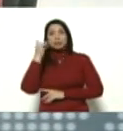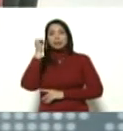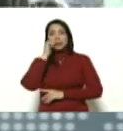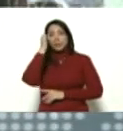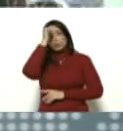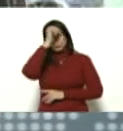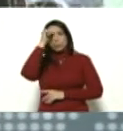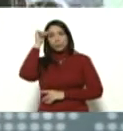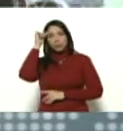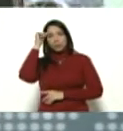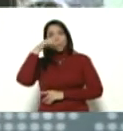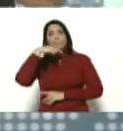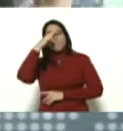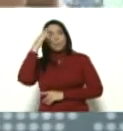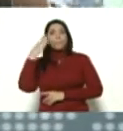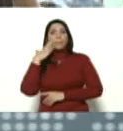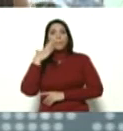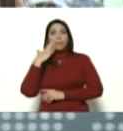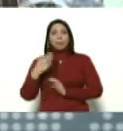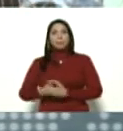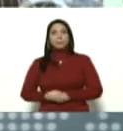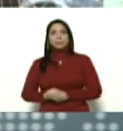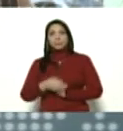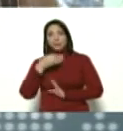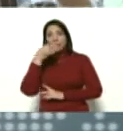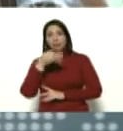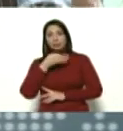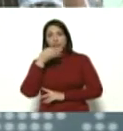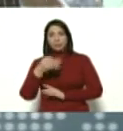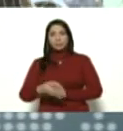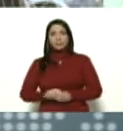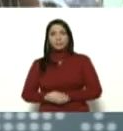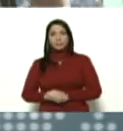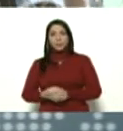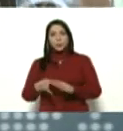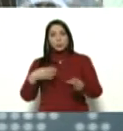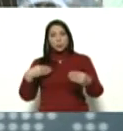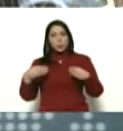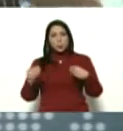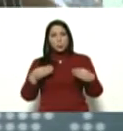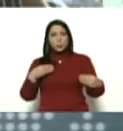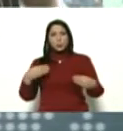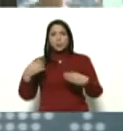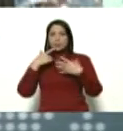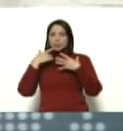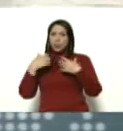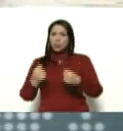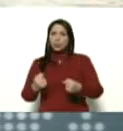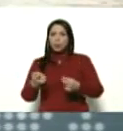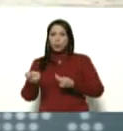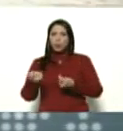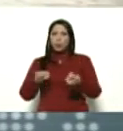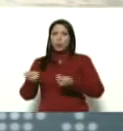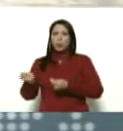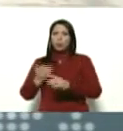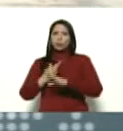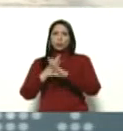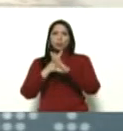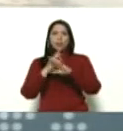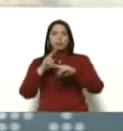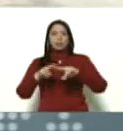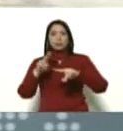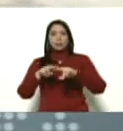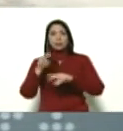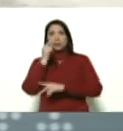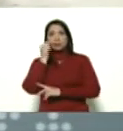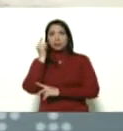y domingo, padres y madres, en la tarde, la flexibilización segura y controlada para que niños y